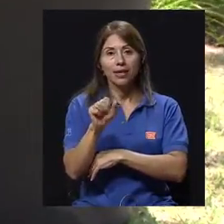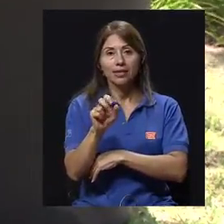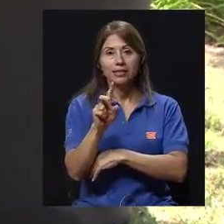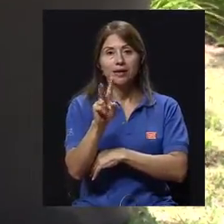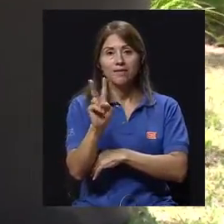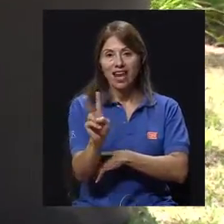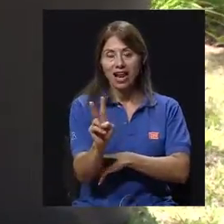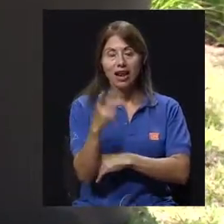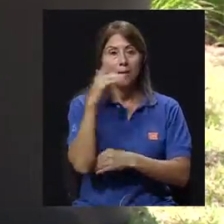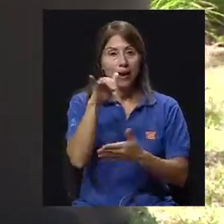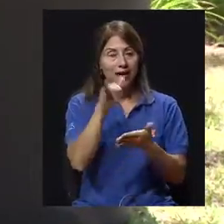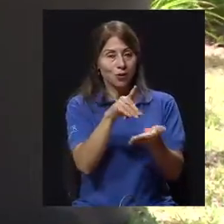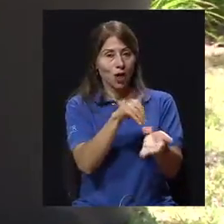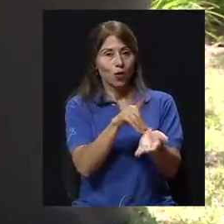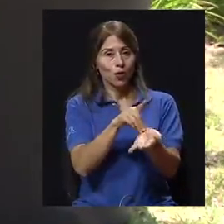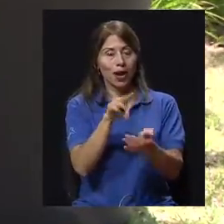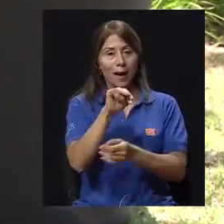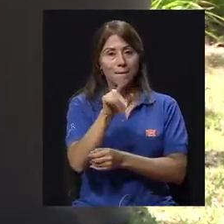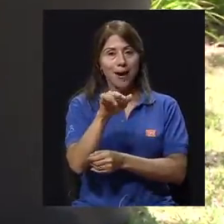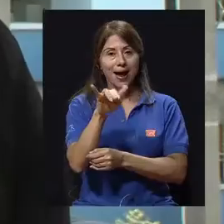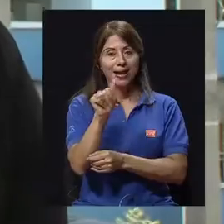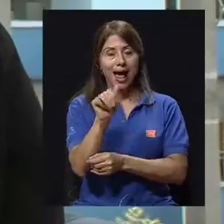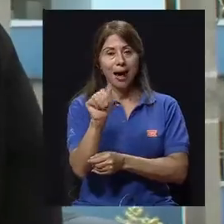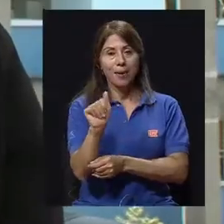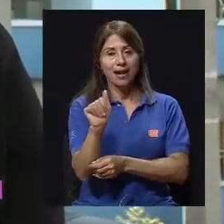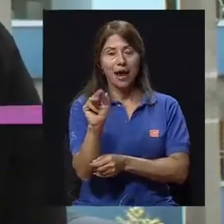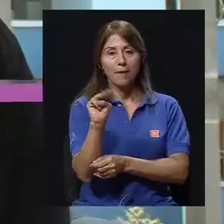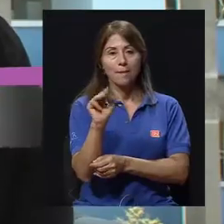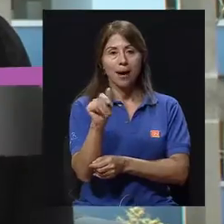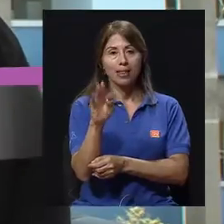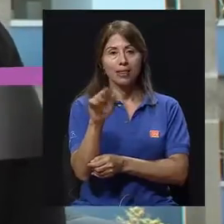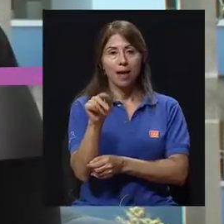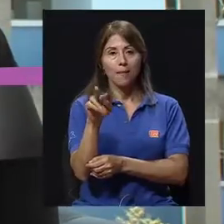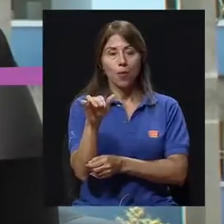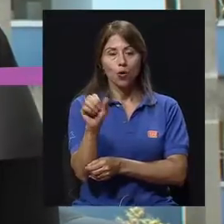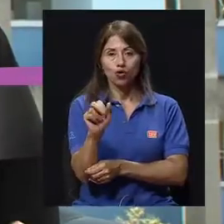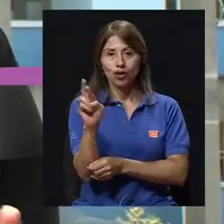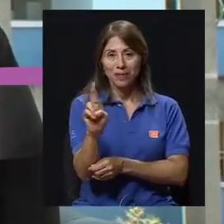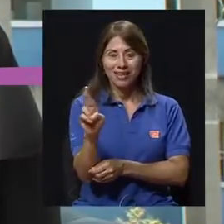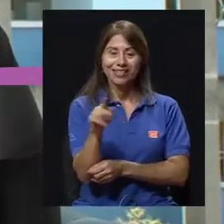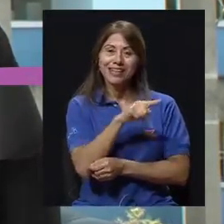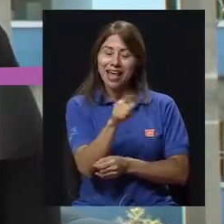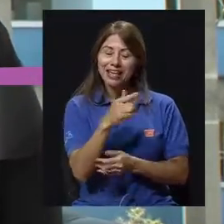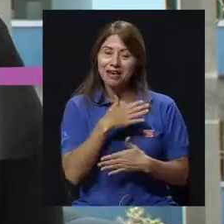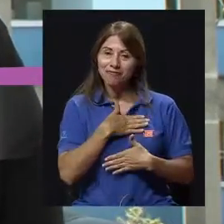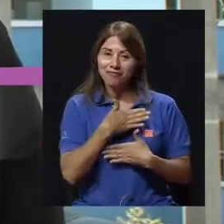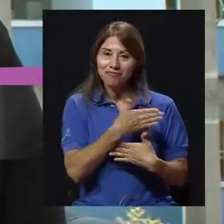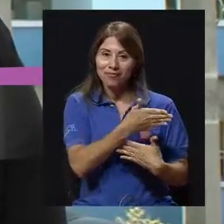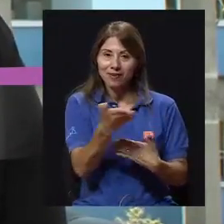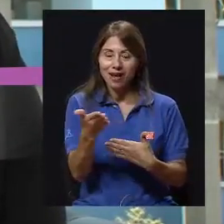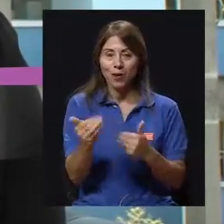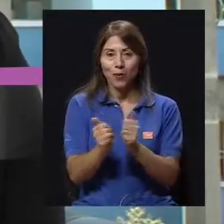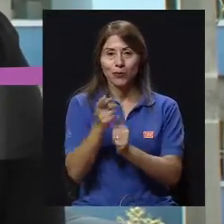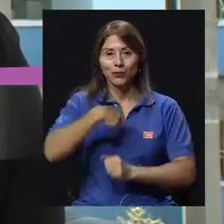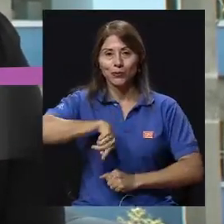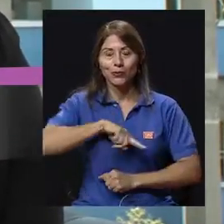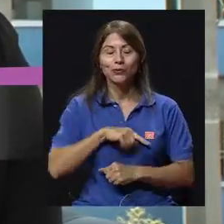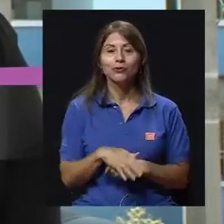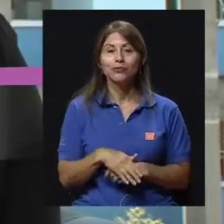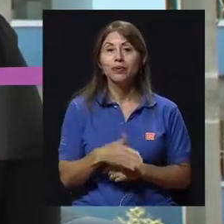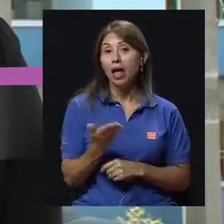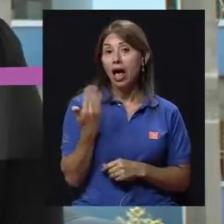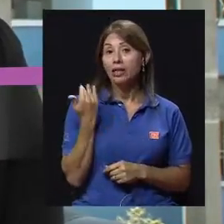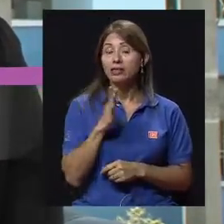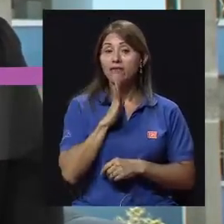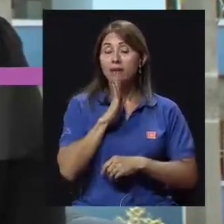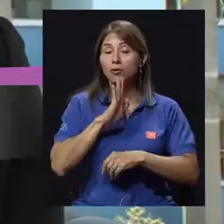presencia de la doctora María Amalia Matamoros Ramírez, que muy gentilmente nos ha estado acompañando durante estos minutos. Y doctora, hablábamos en el bloque